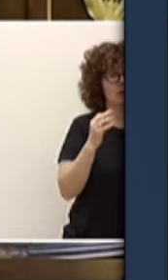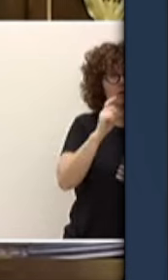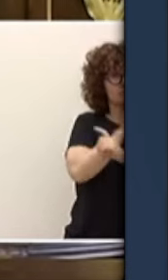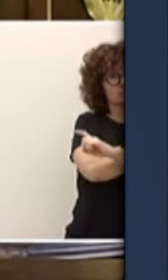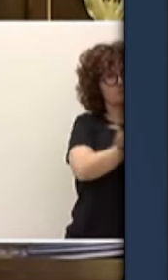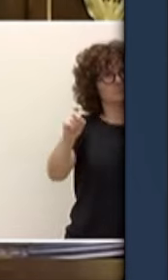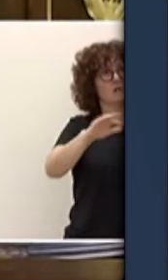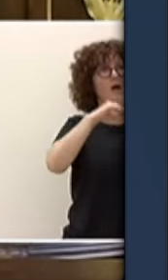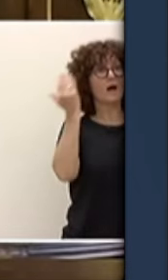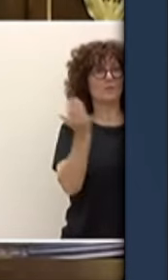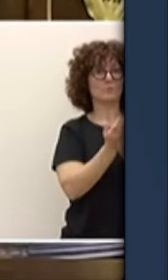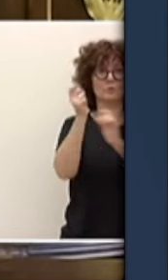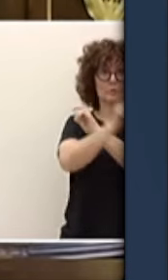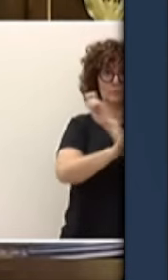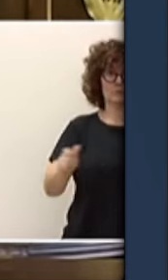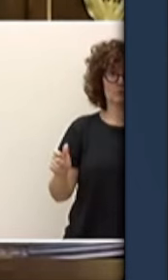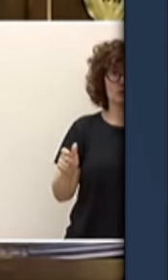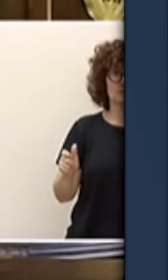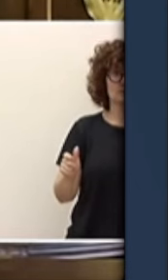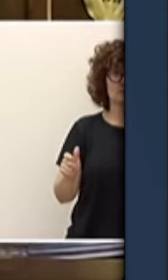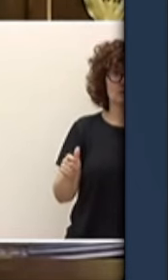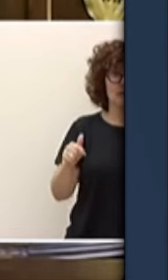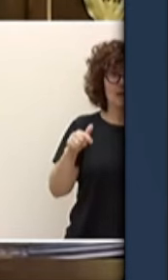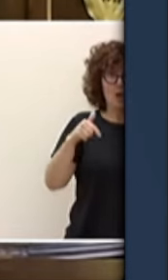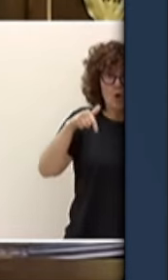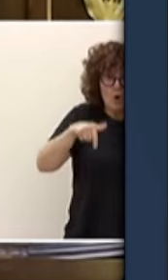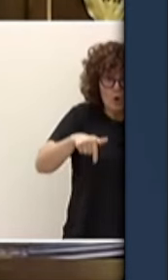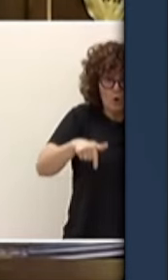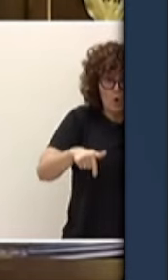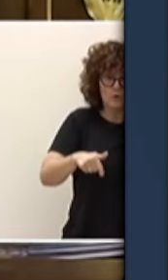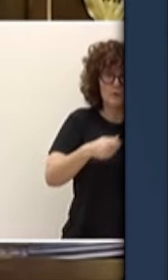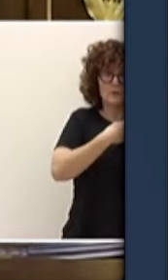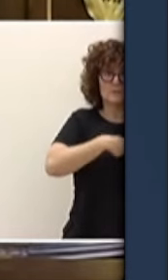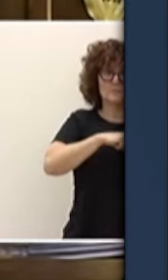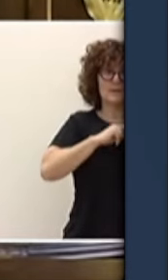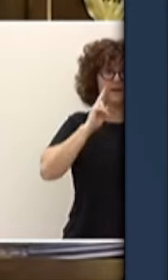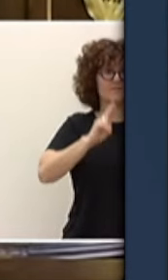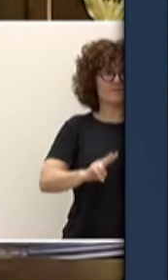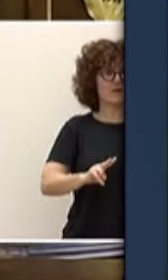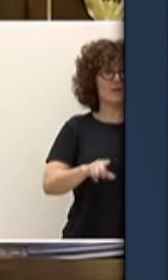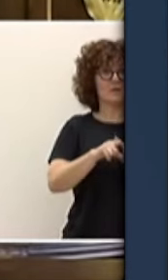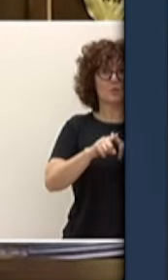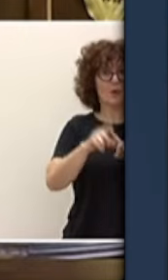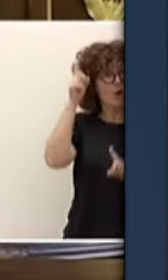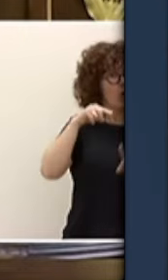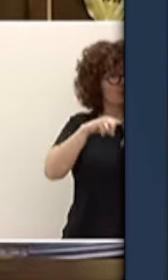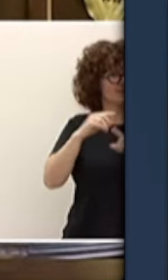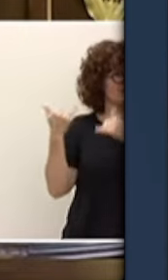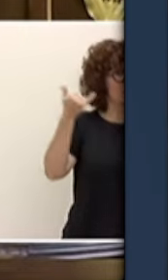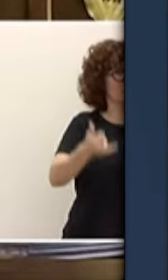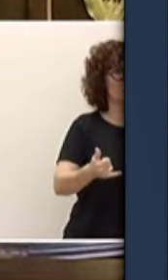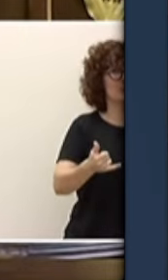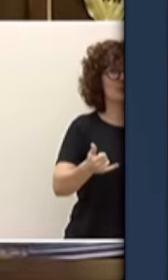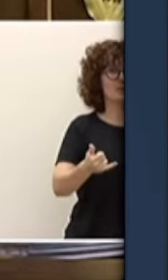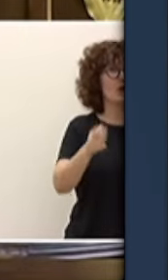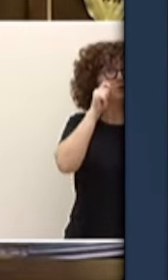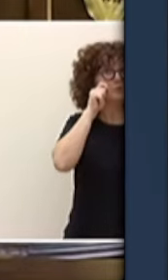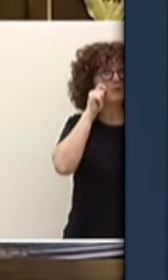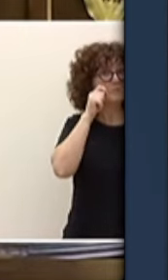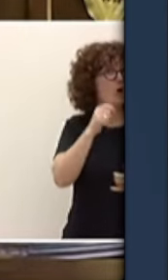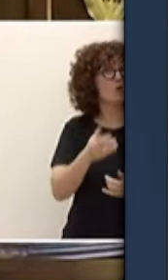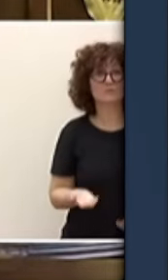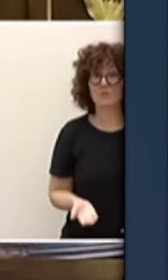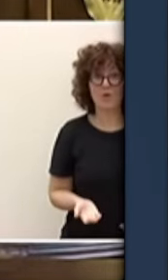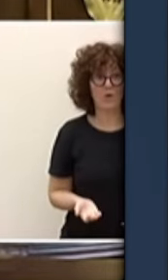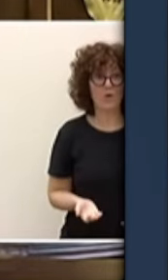como un destino no turístico precisamente para decir que quien entra ilegalmente en España nunca podrá regularizar su situación